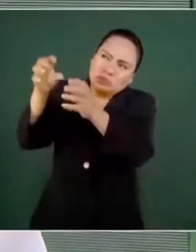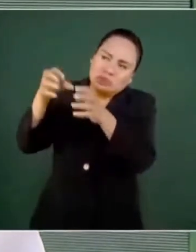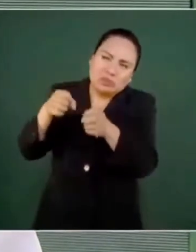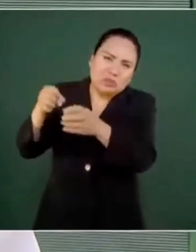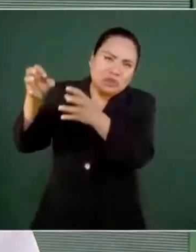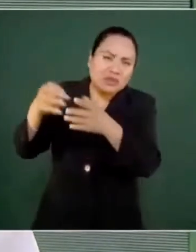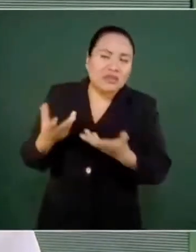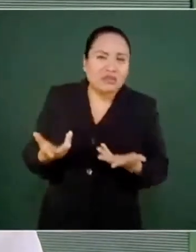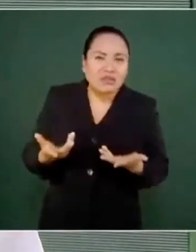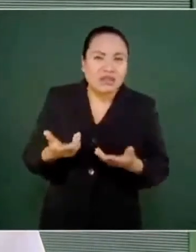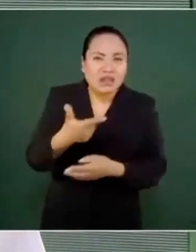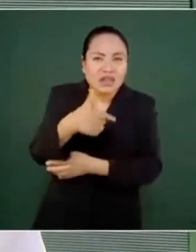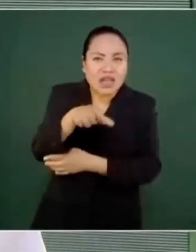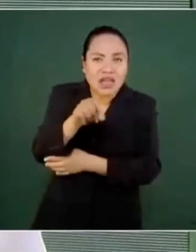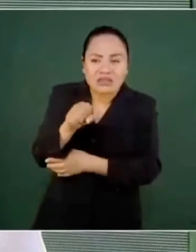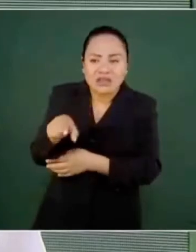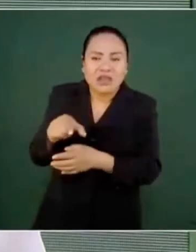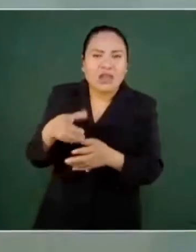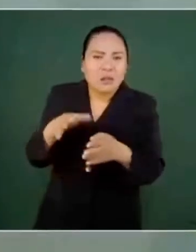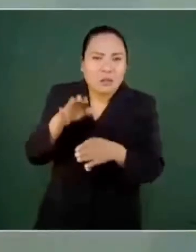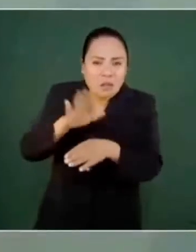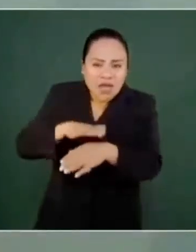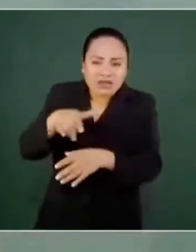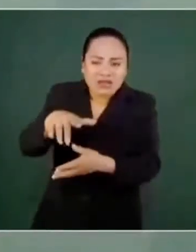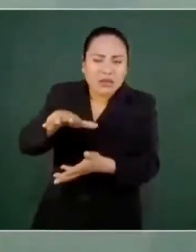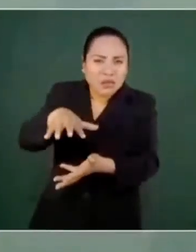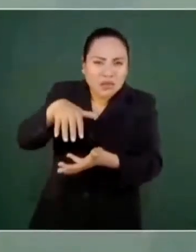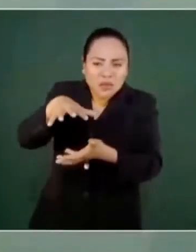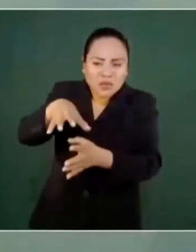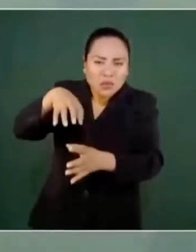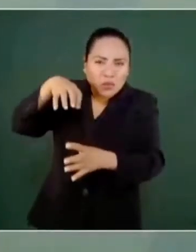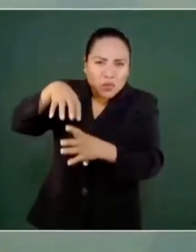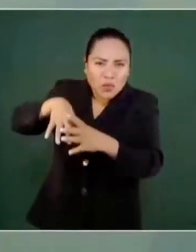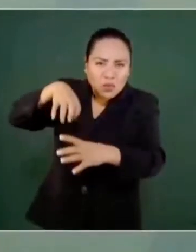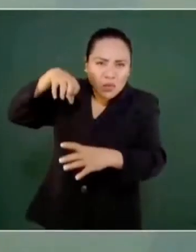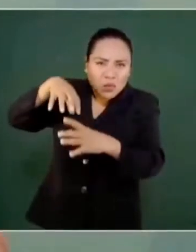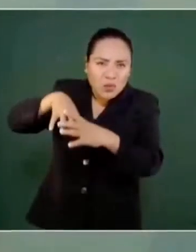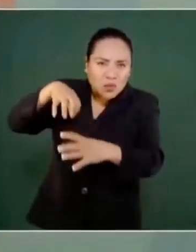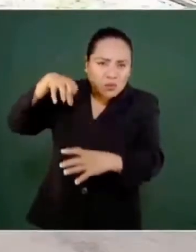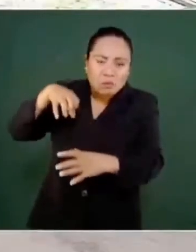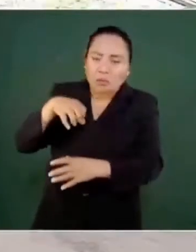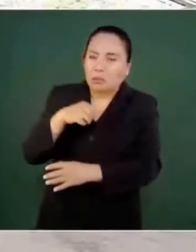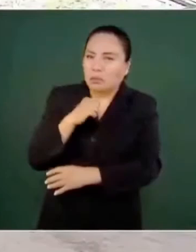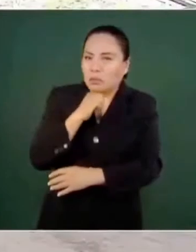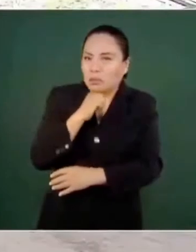Pemex en mesa del